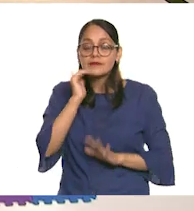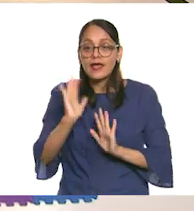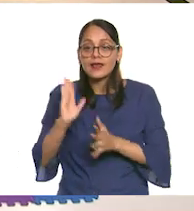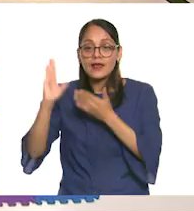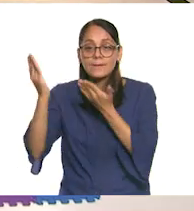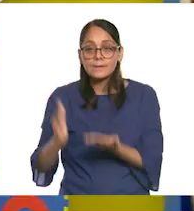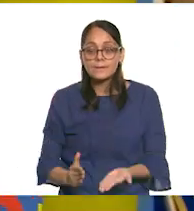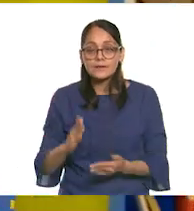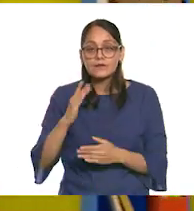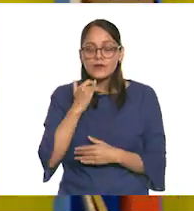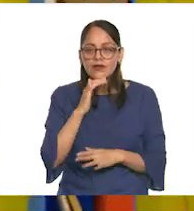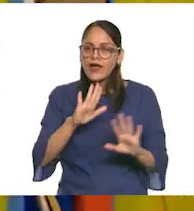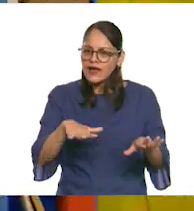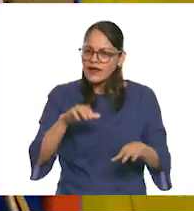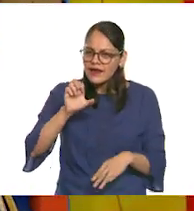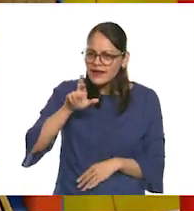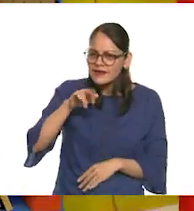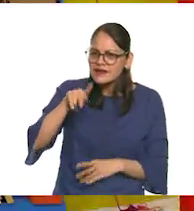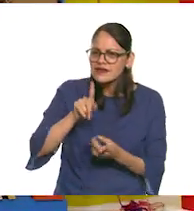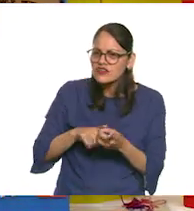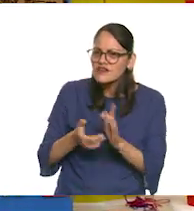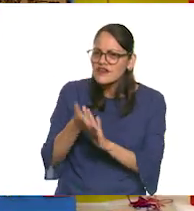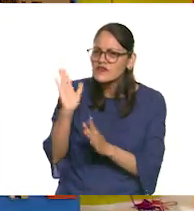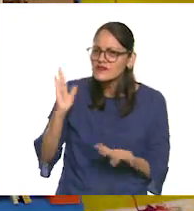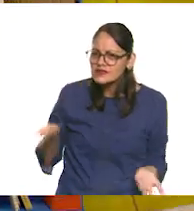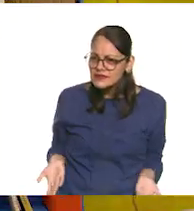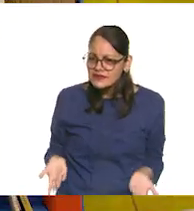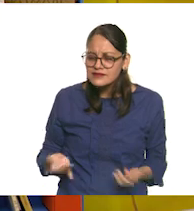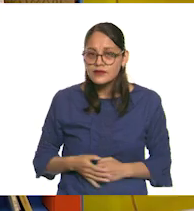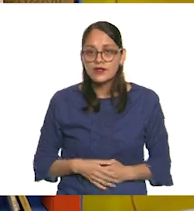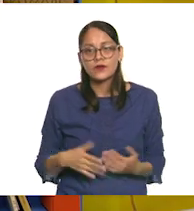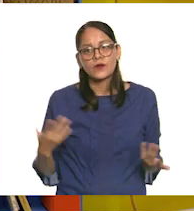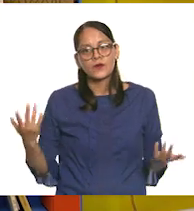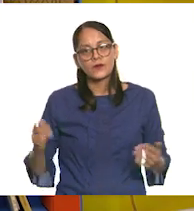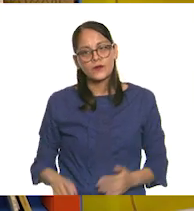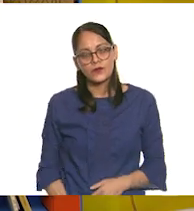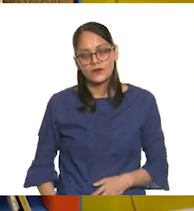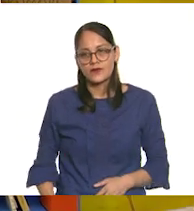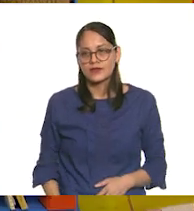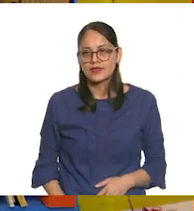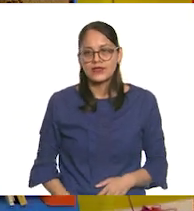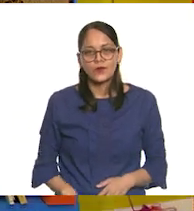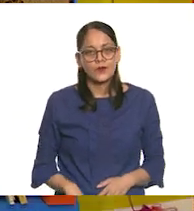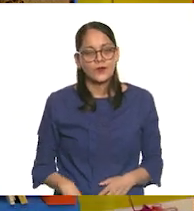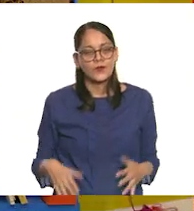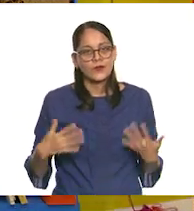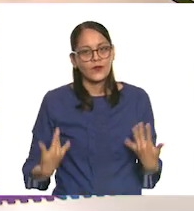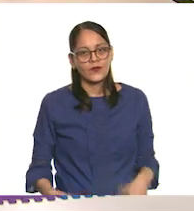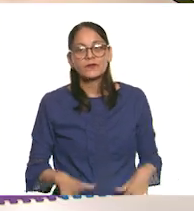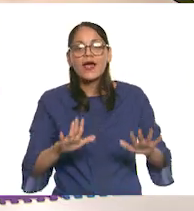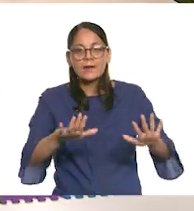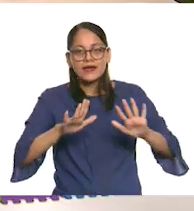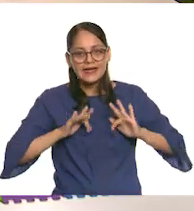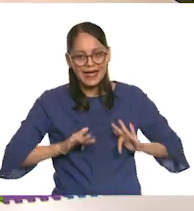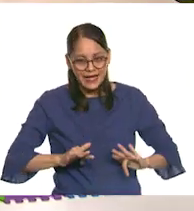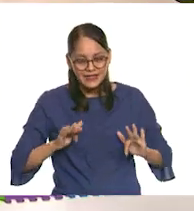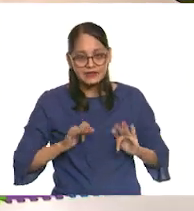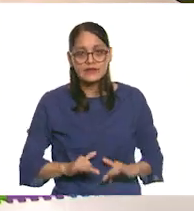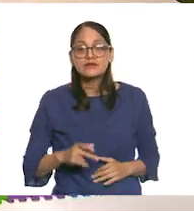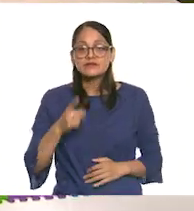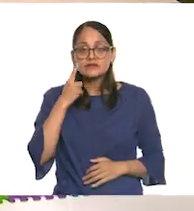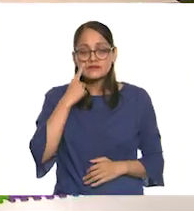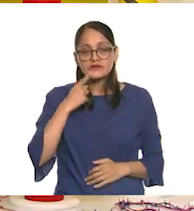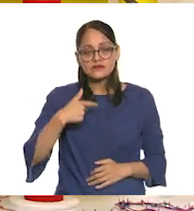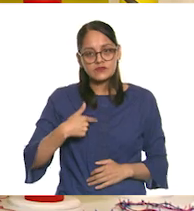maestra. Ya, perdón, Ivonne. Eric, ¿dónde estabas? ¡Ay! ¡Uf! Espérame tantito. Bueno, respira, respira. Es que,